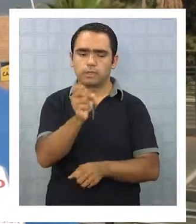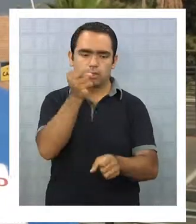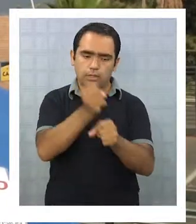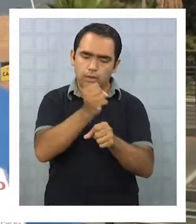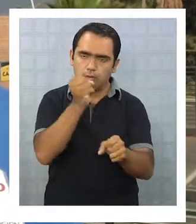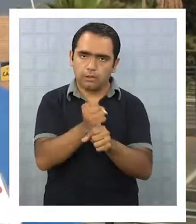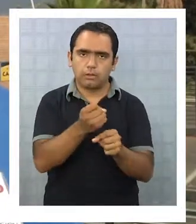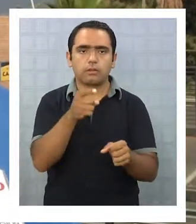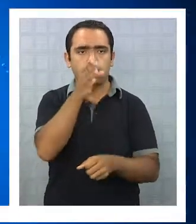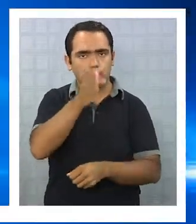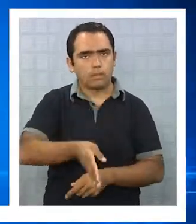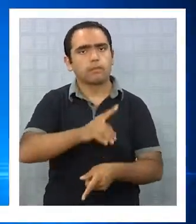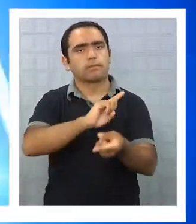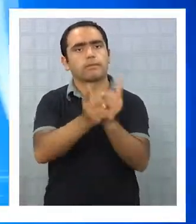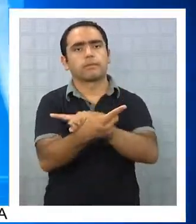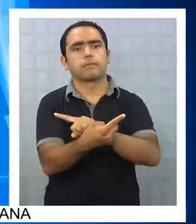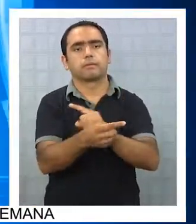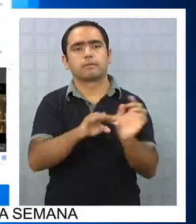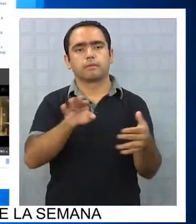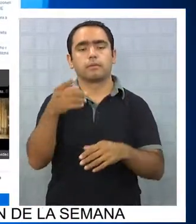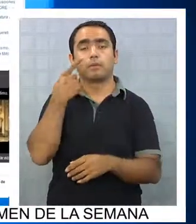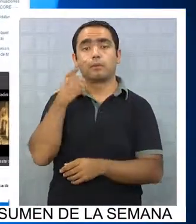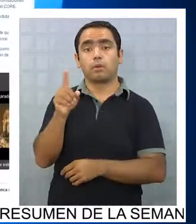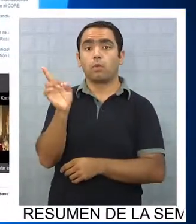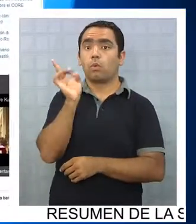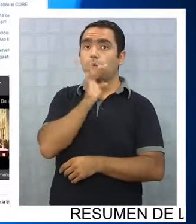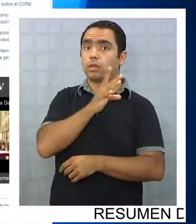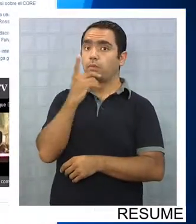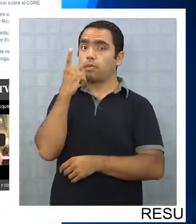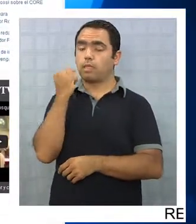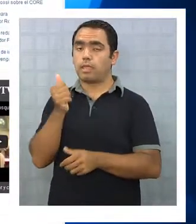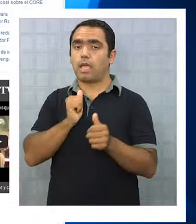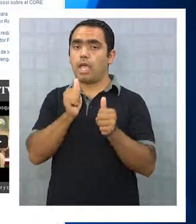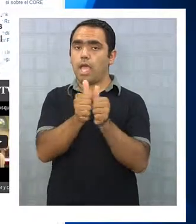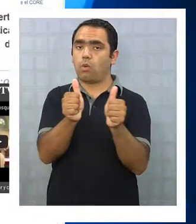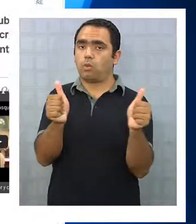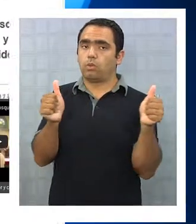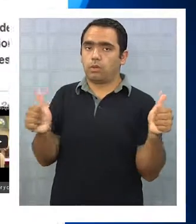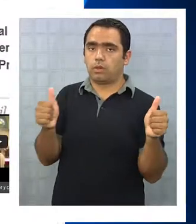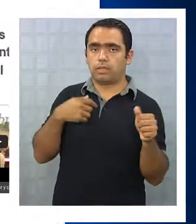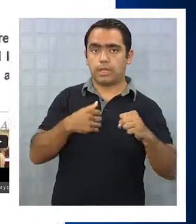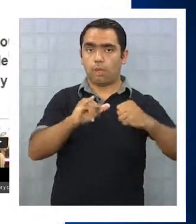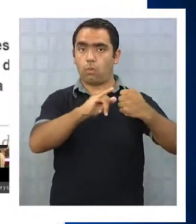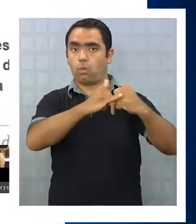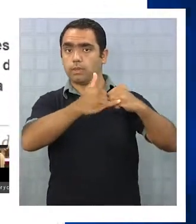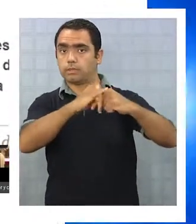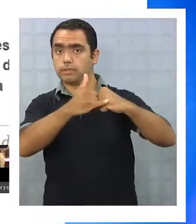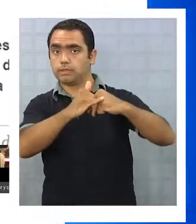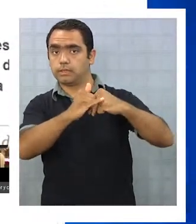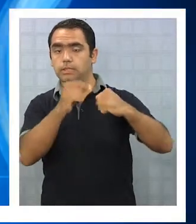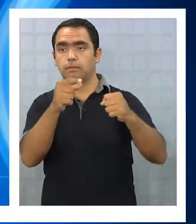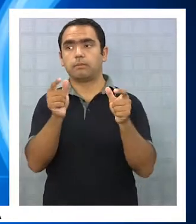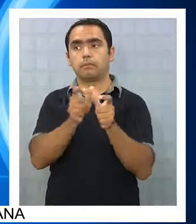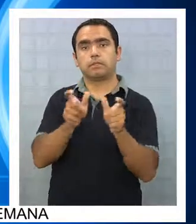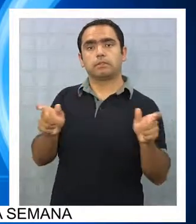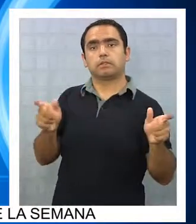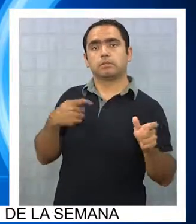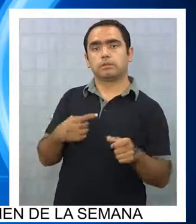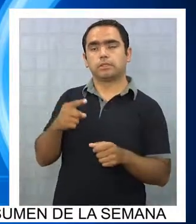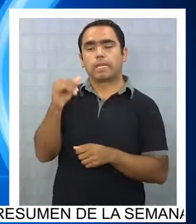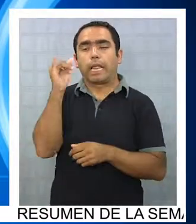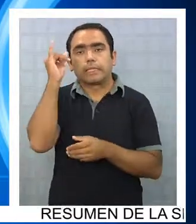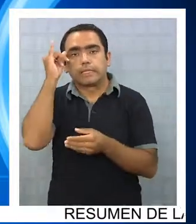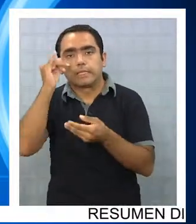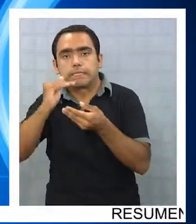acá efectivamente hayan cambios. Sin embargo, en los últimos días varias autoridades implicadas en el WhatsApp PS recargado están ofreciendo